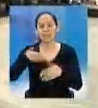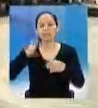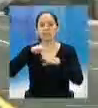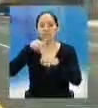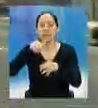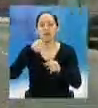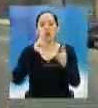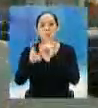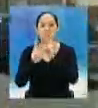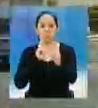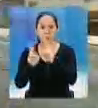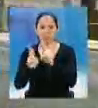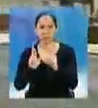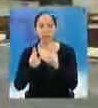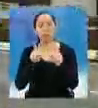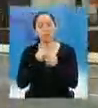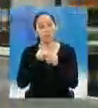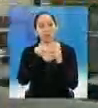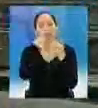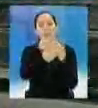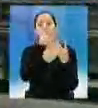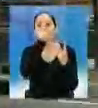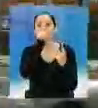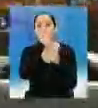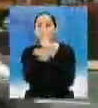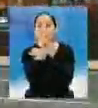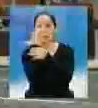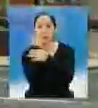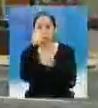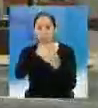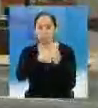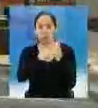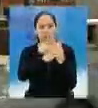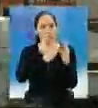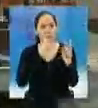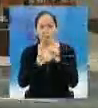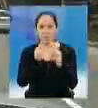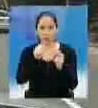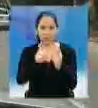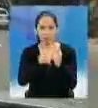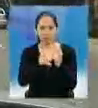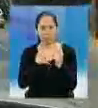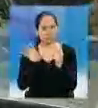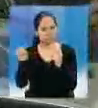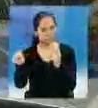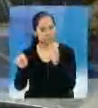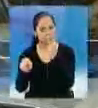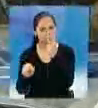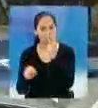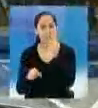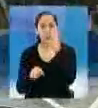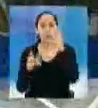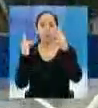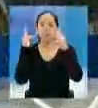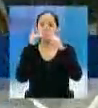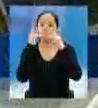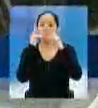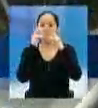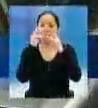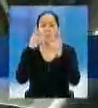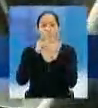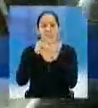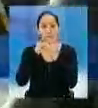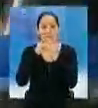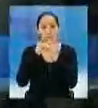Roosevelt. El Pollo Campero de la Zona 7, que se ubica sobre la misma calzada, debajo del Puente del Periférico y